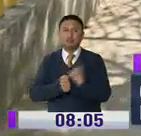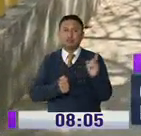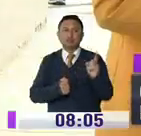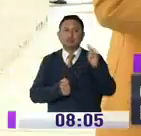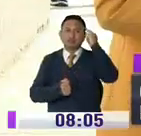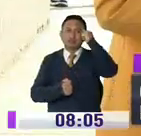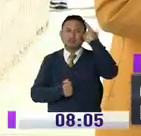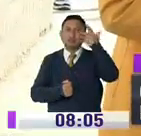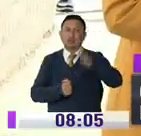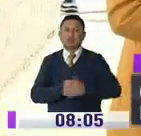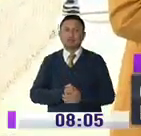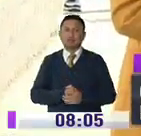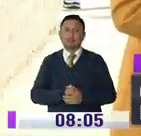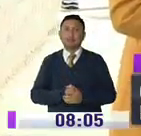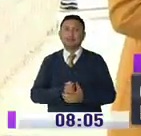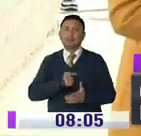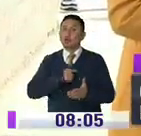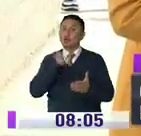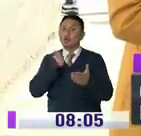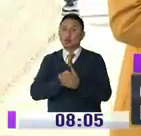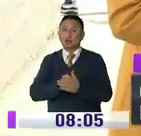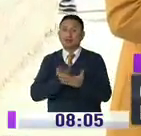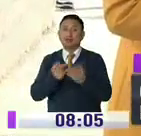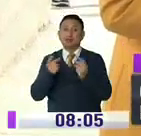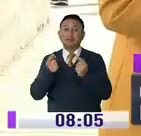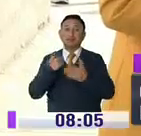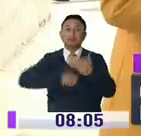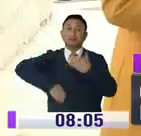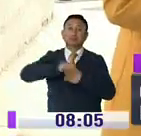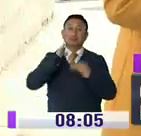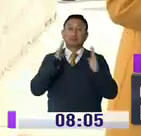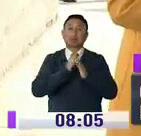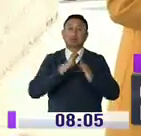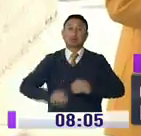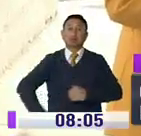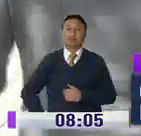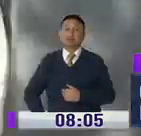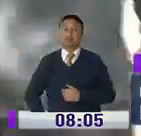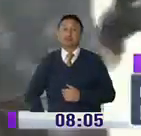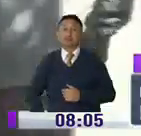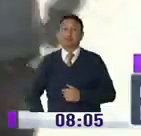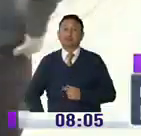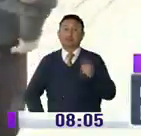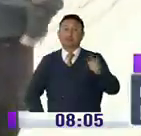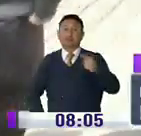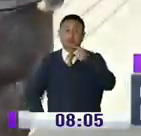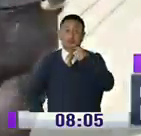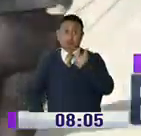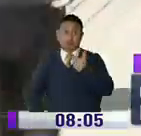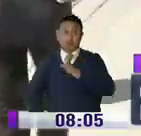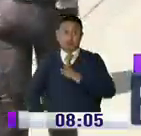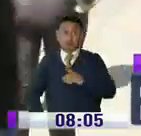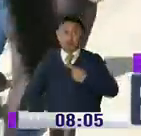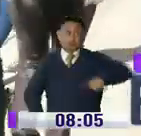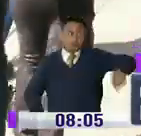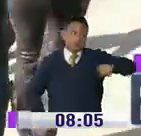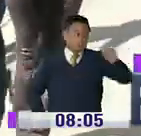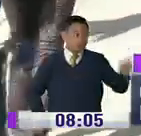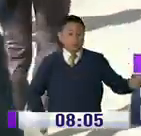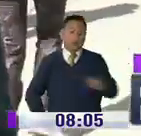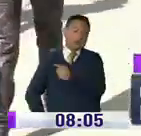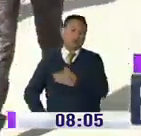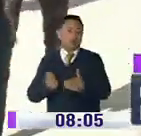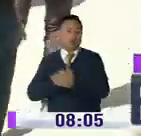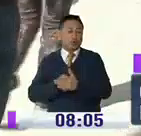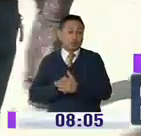tenía en mente es hacer sus compras y regresar lo más pronto posible a su vivienda. Él no solo fue designado para realizar este